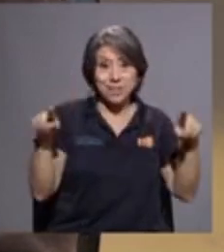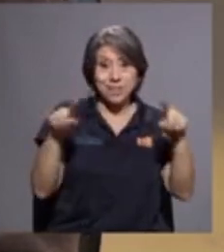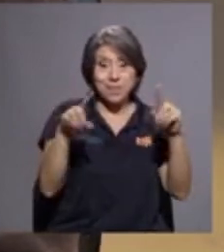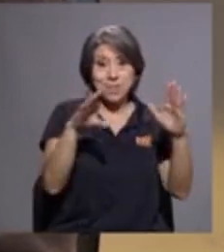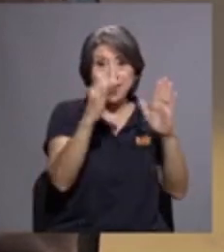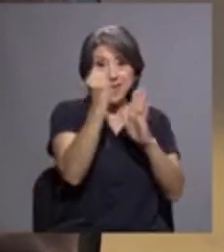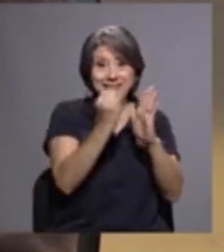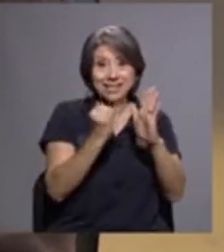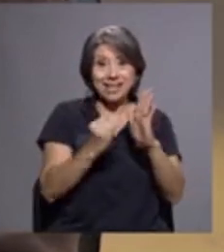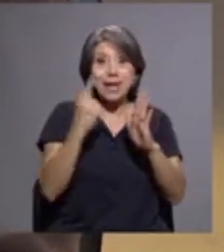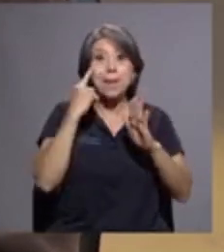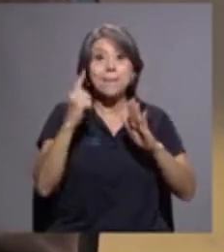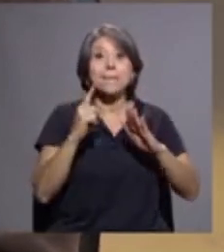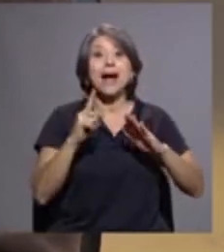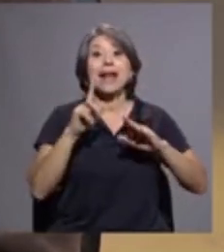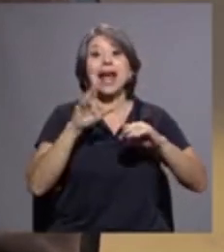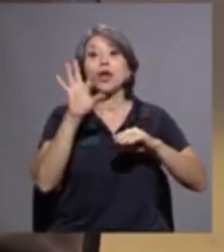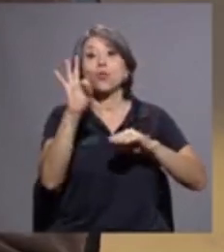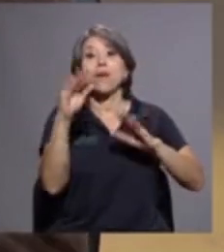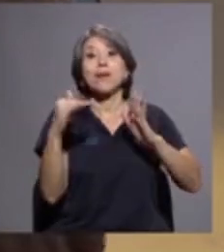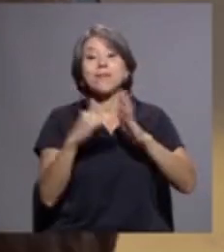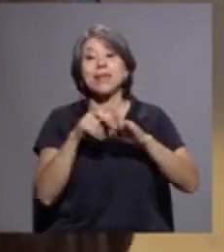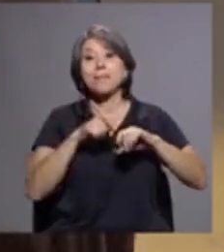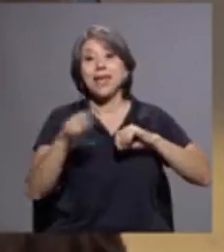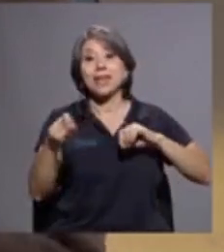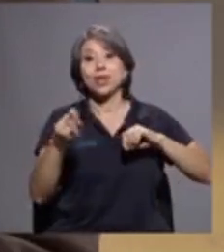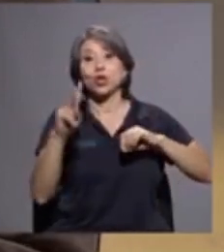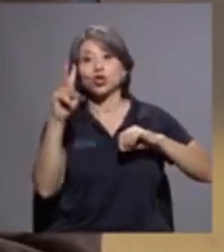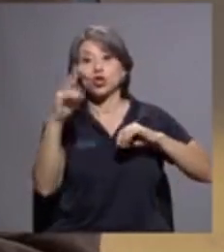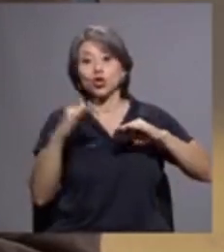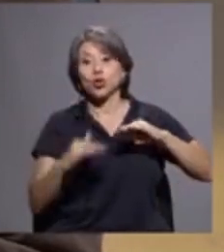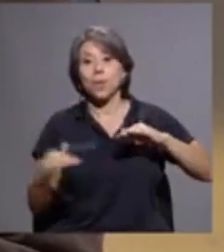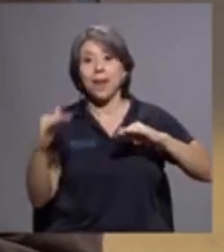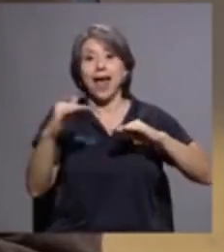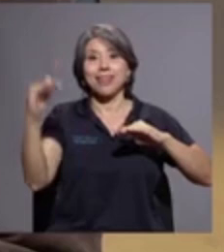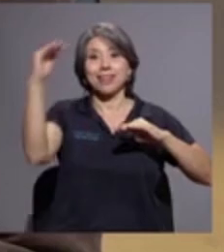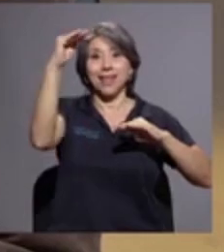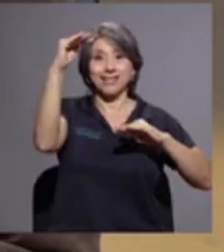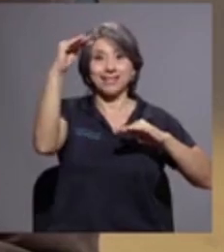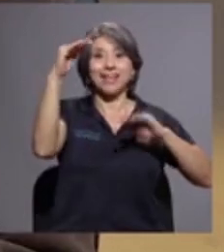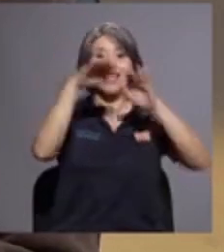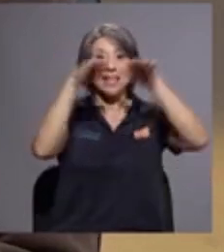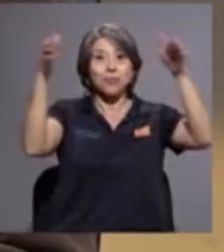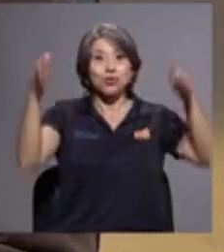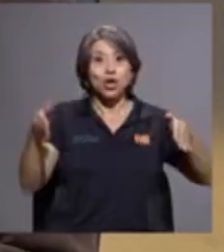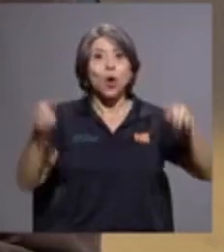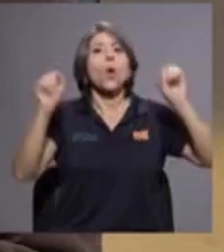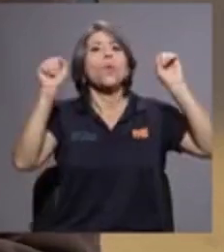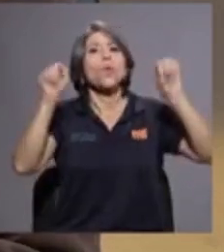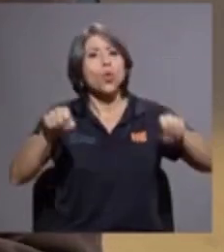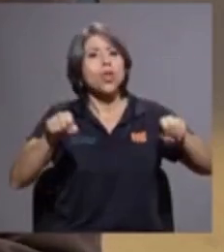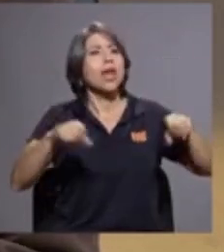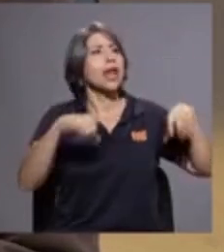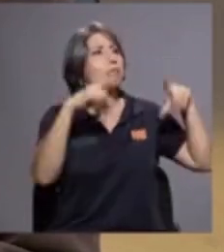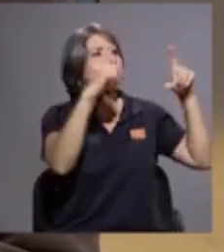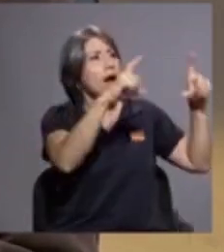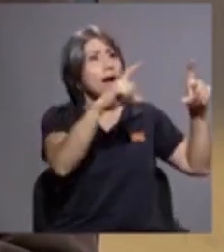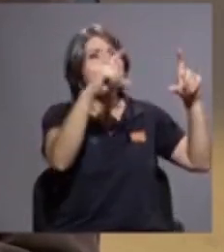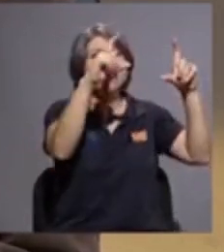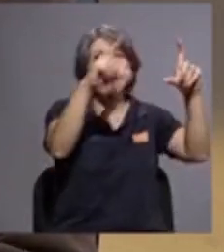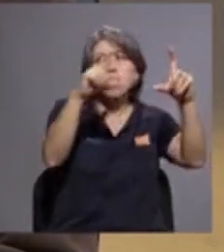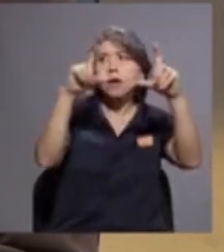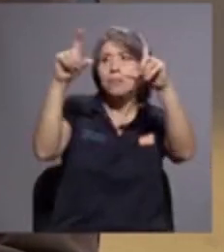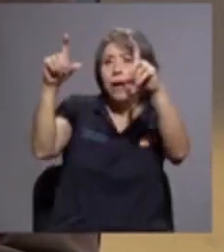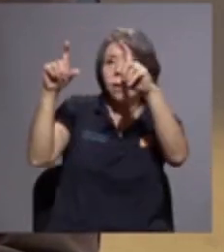museo que son 9 mil metros pudiera distribuirlas en la gran cantidad de salas que hay desde algunas muy